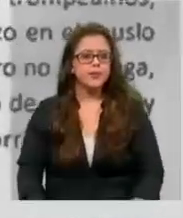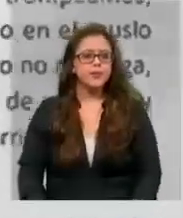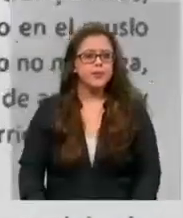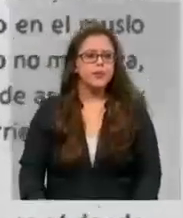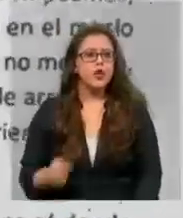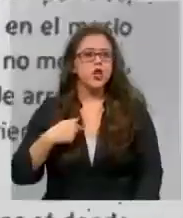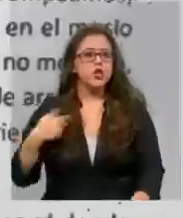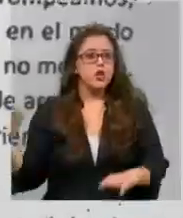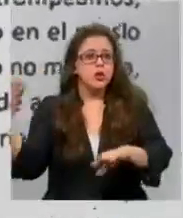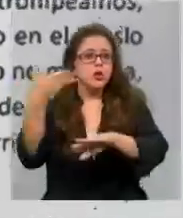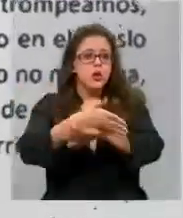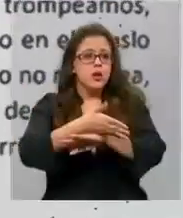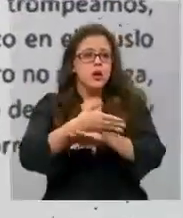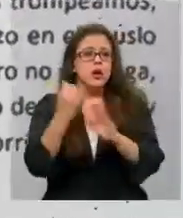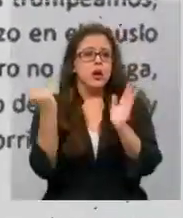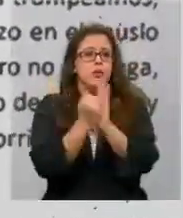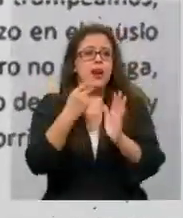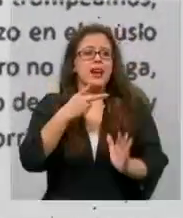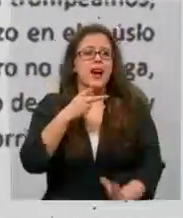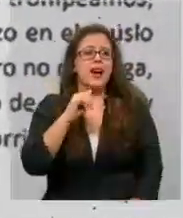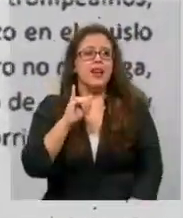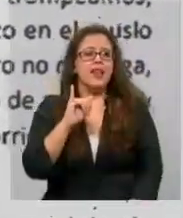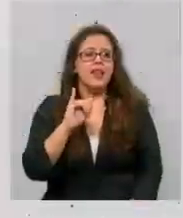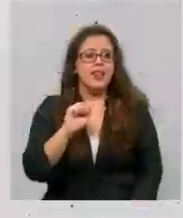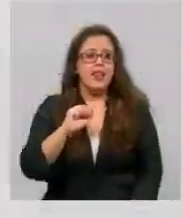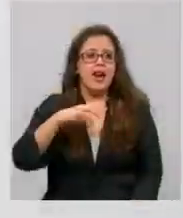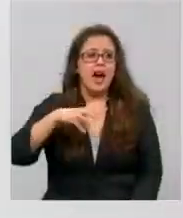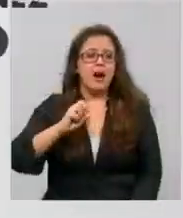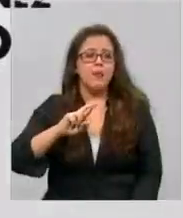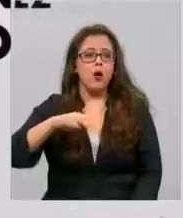Llegué en mi auto un Kia Morning junto a Christopher y Diego.